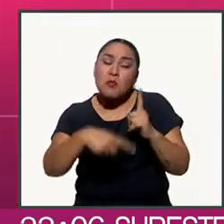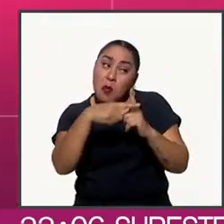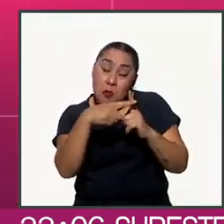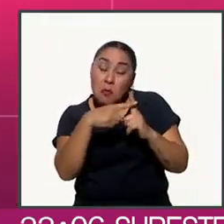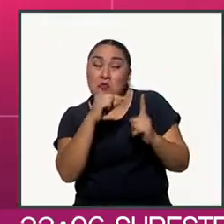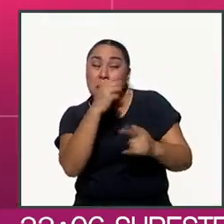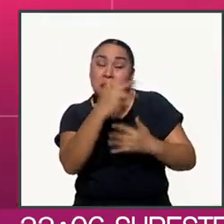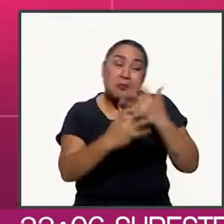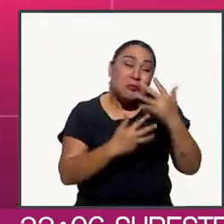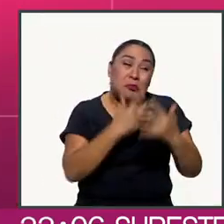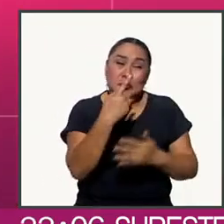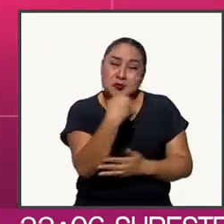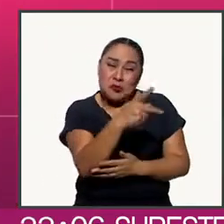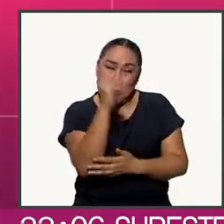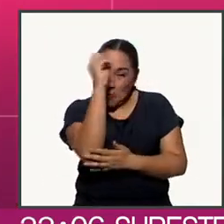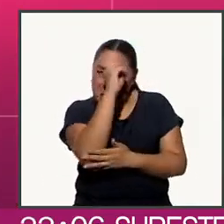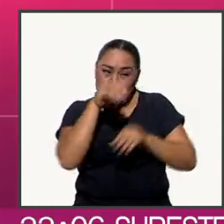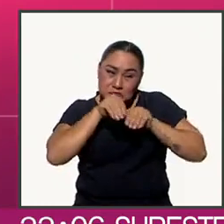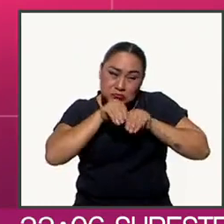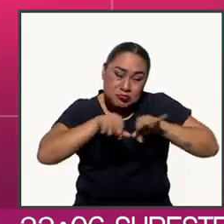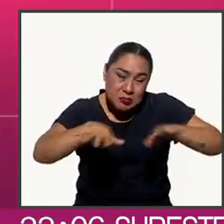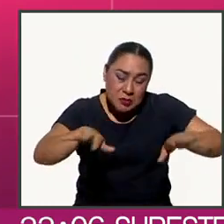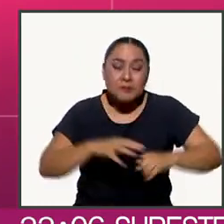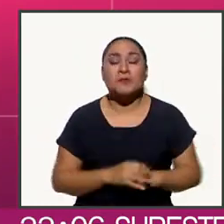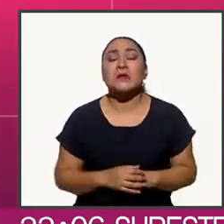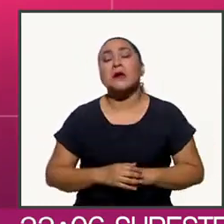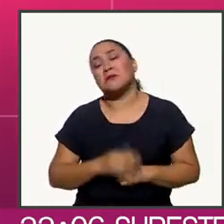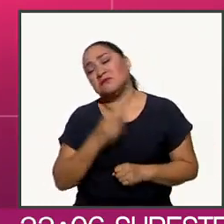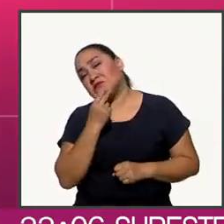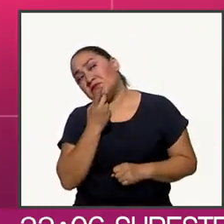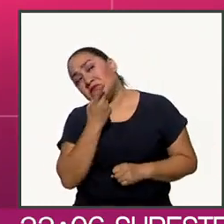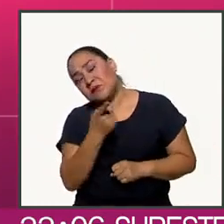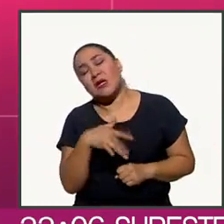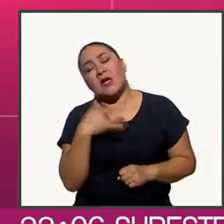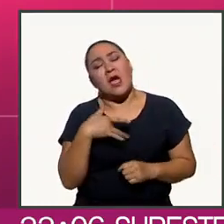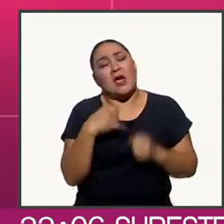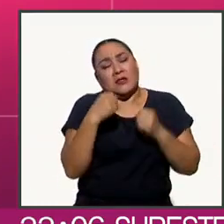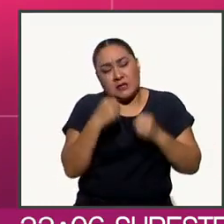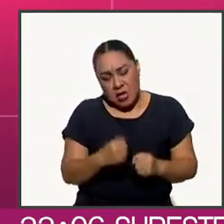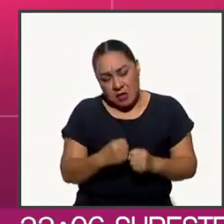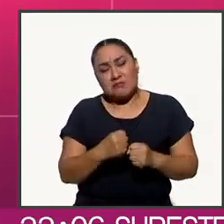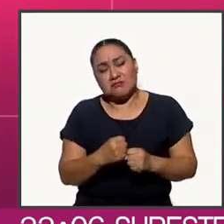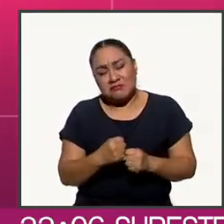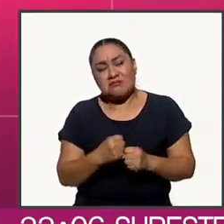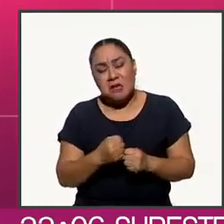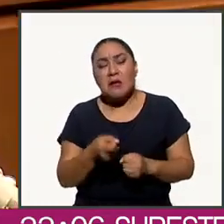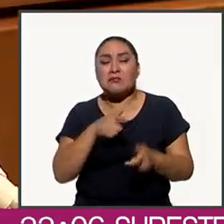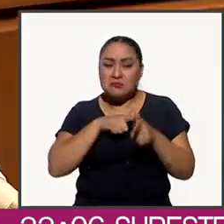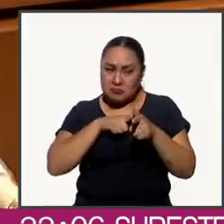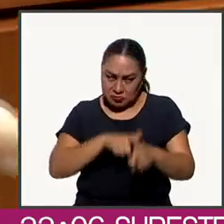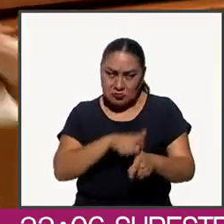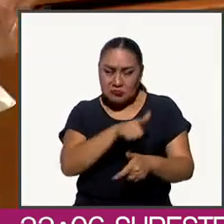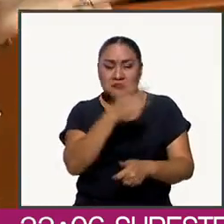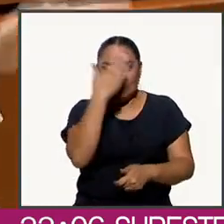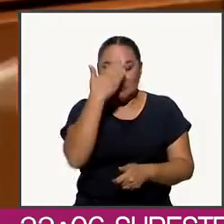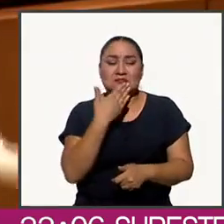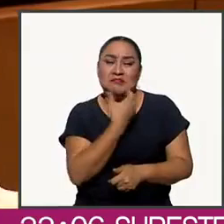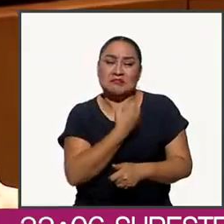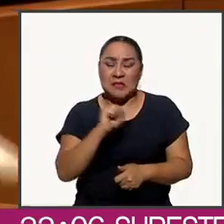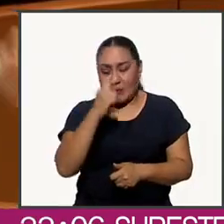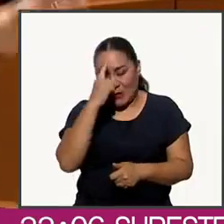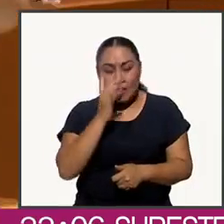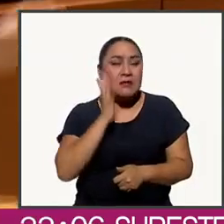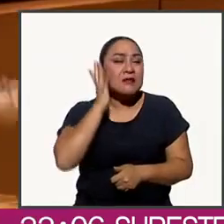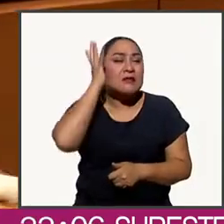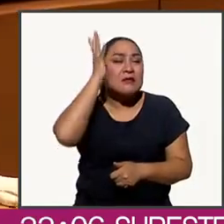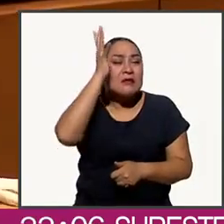Lili Tellez en la opinión pública y dijo estar seguro de que con su talento seguirá aportando para corregir